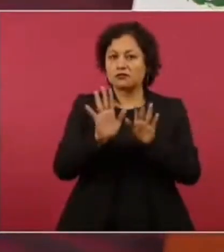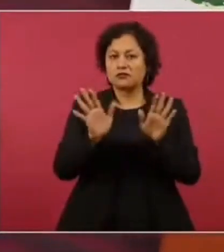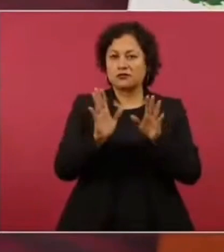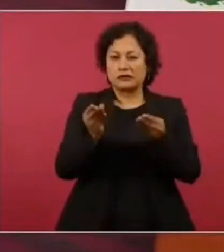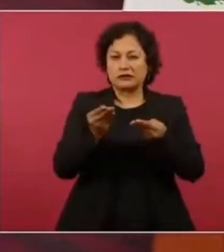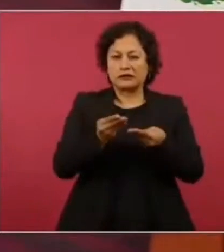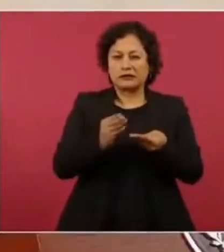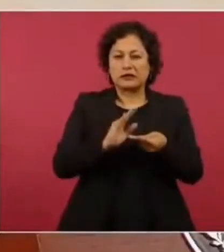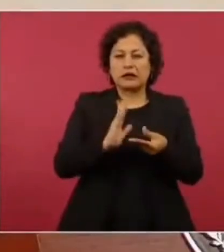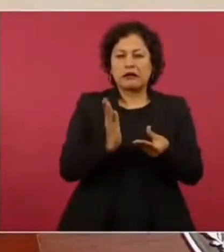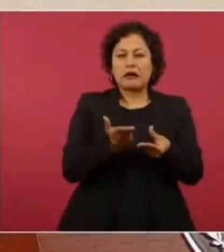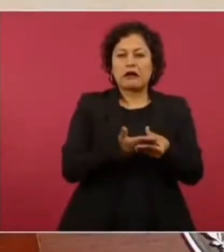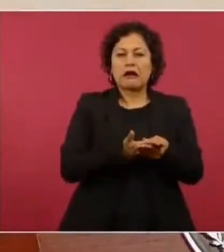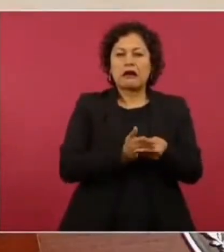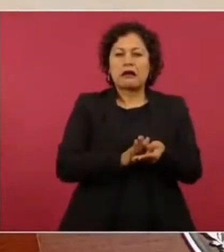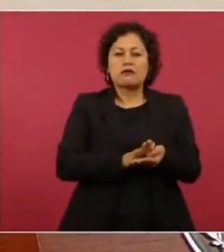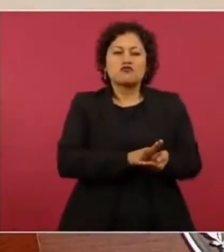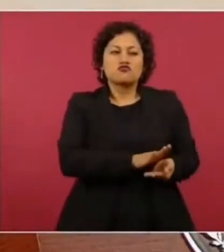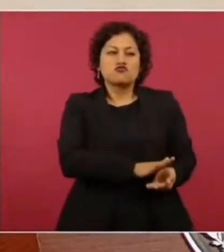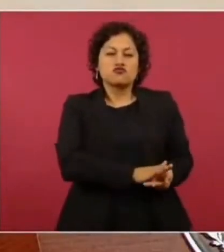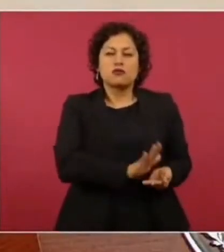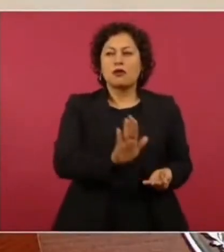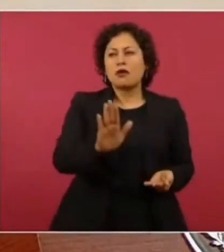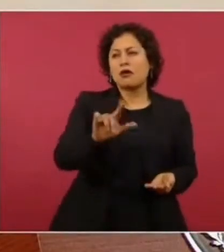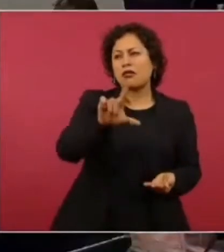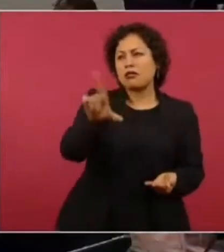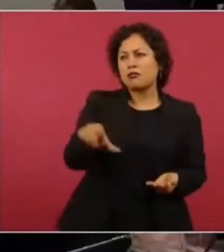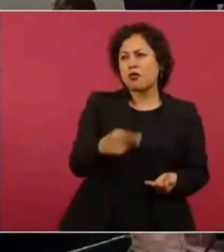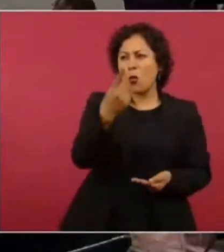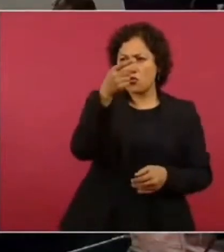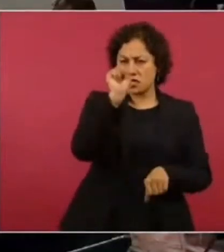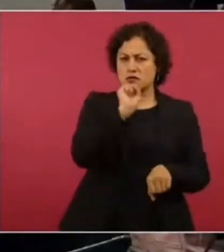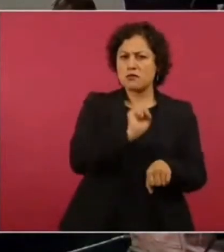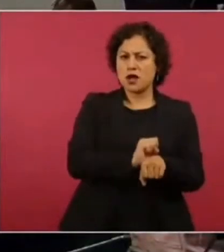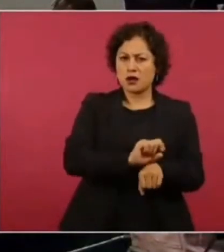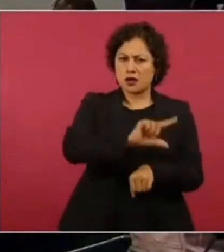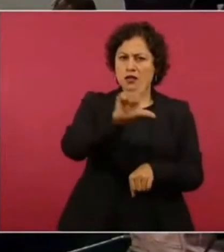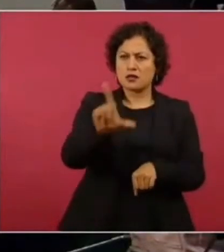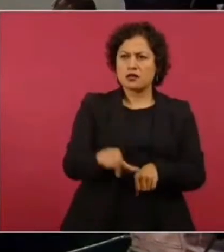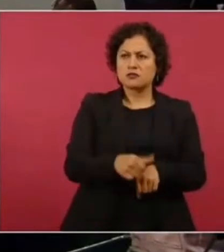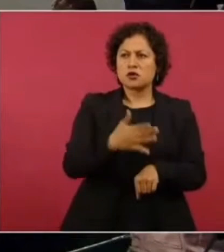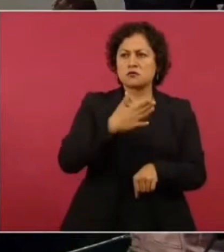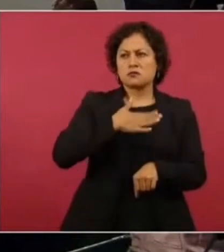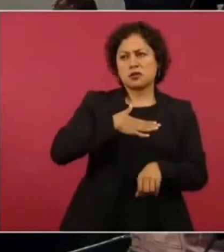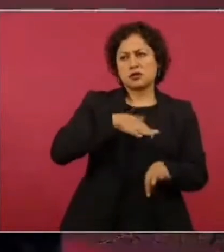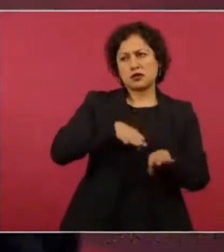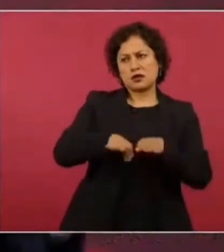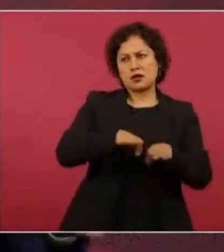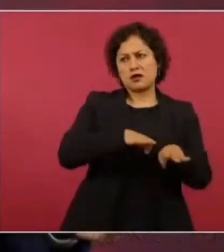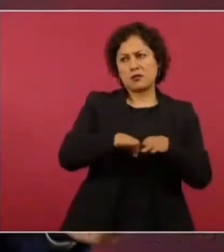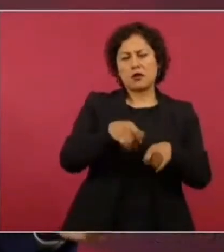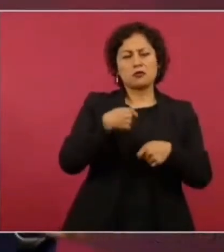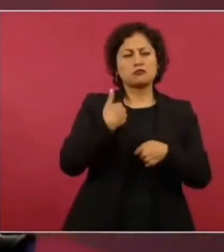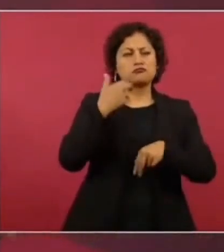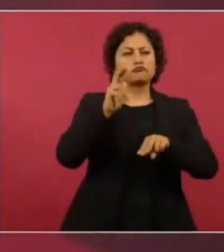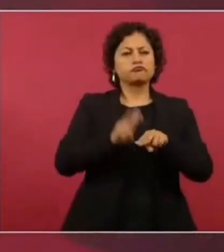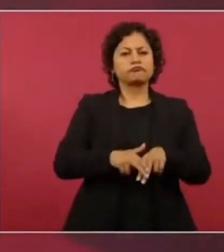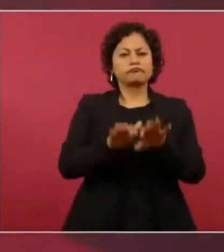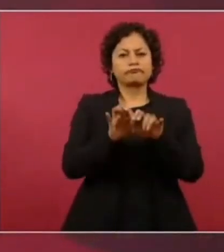el oficio, pues una semana, ¿no?, para poder justificar estar en la oficina.